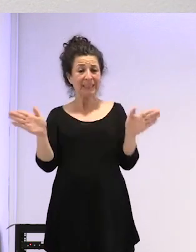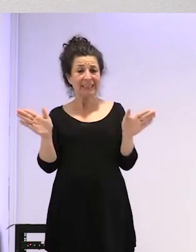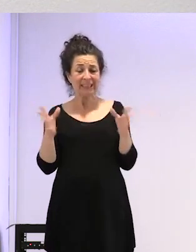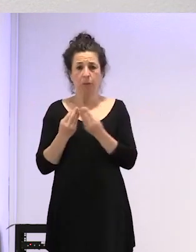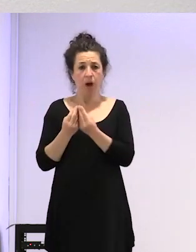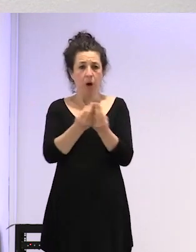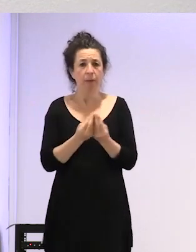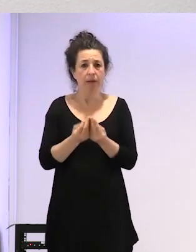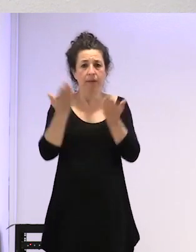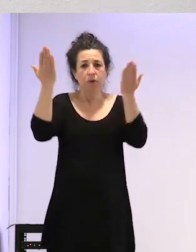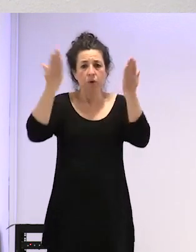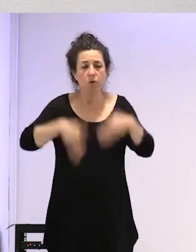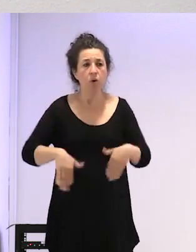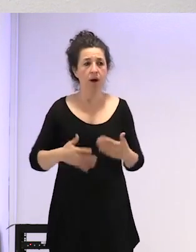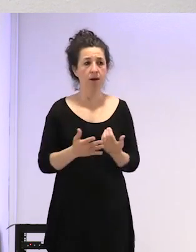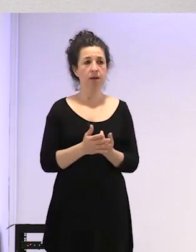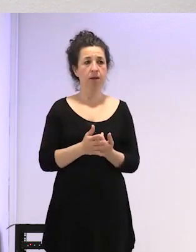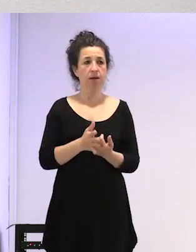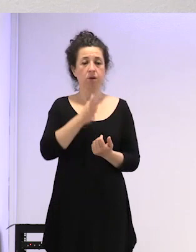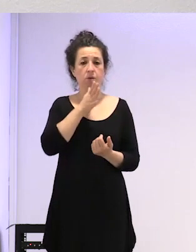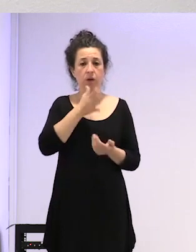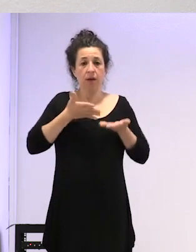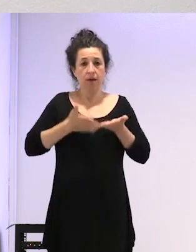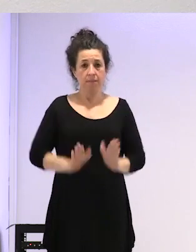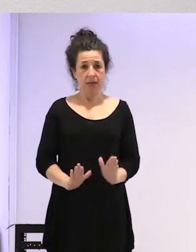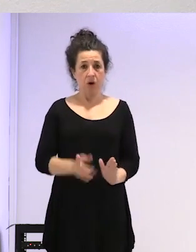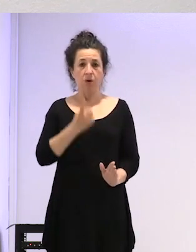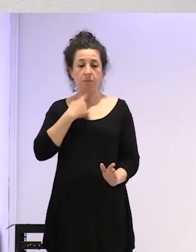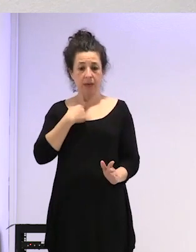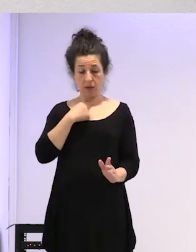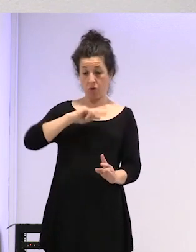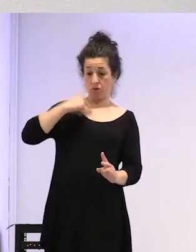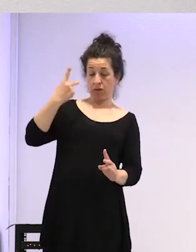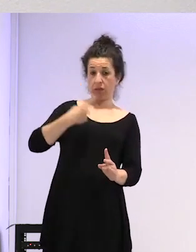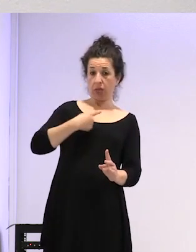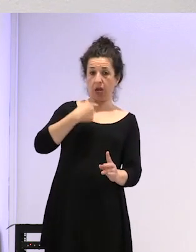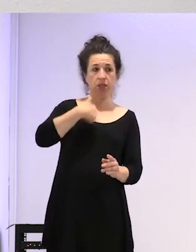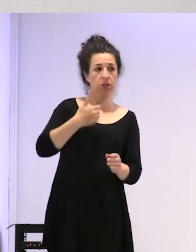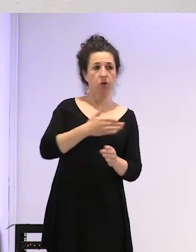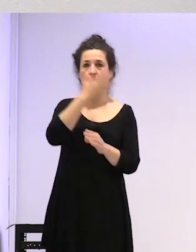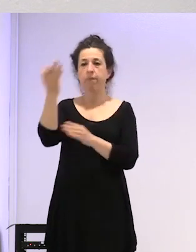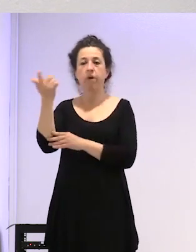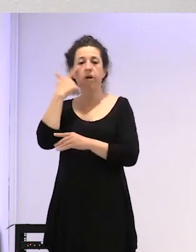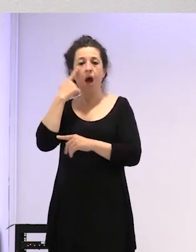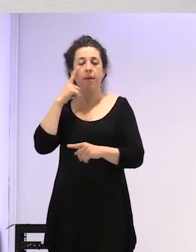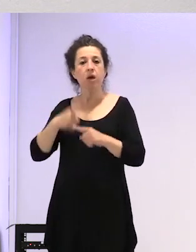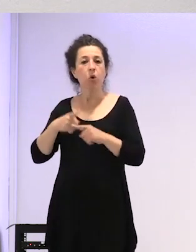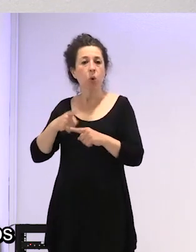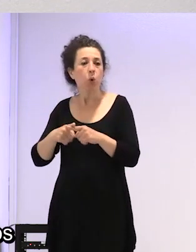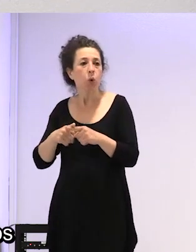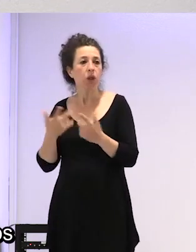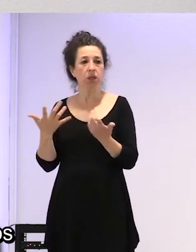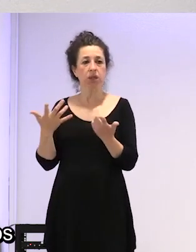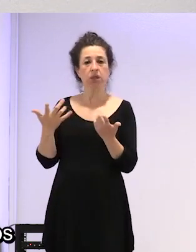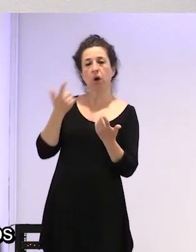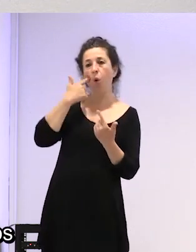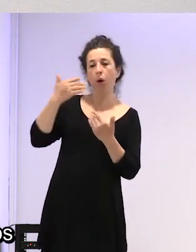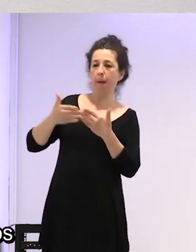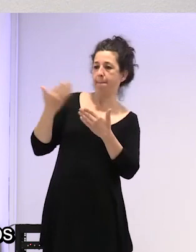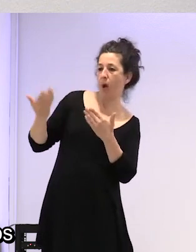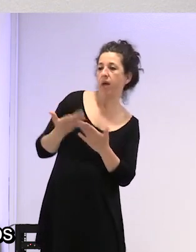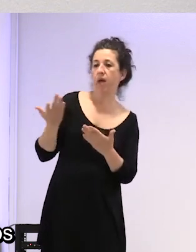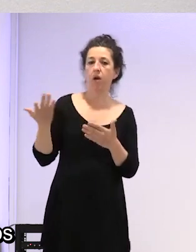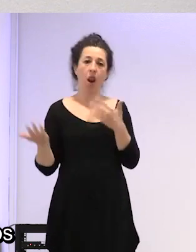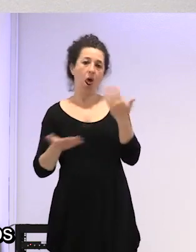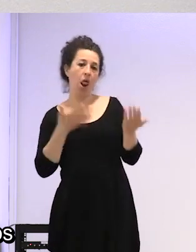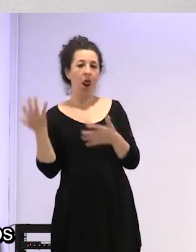vaya acompañamiento que yo cuando mi hijo me dejó que era trans pues dices pues me voy allí hay que existen cruces pero fíjate que modos no somos